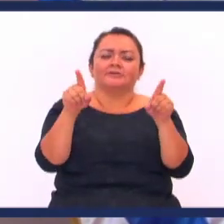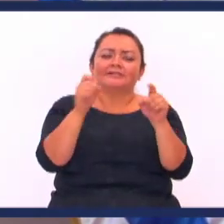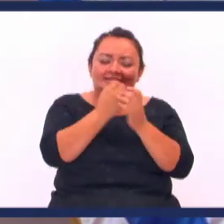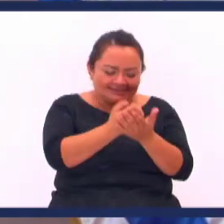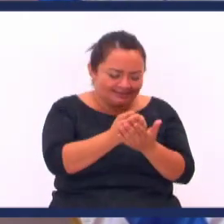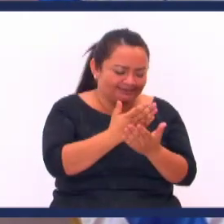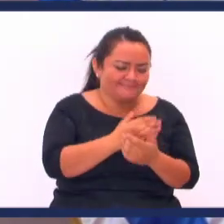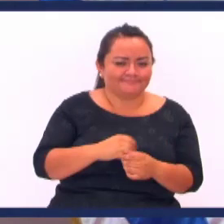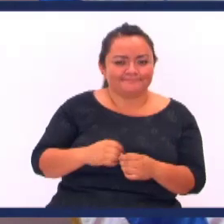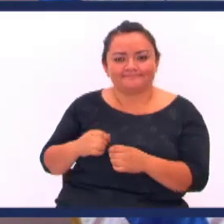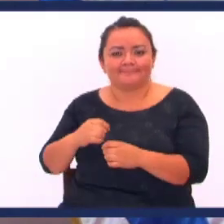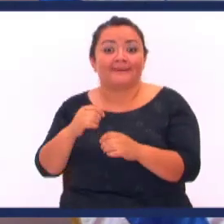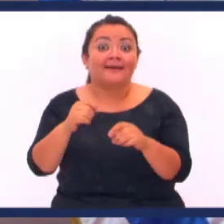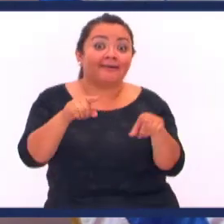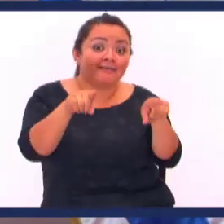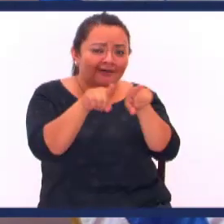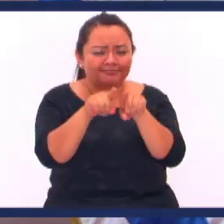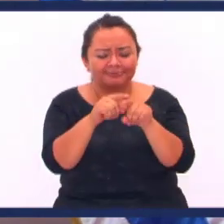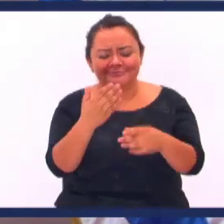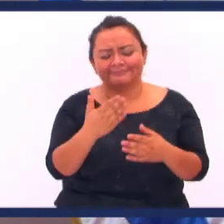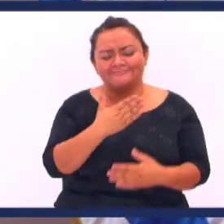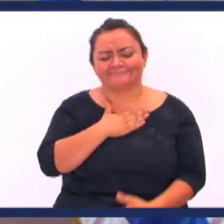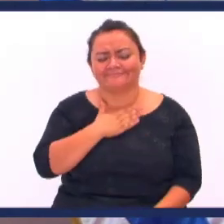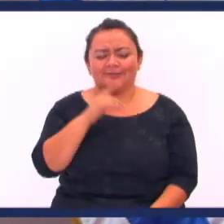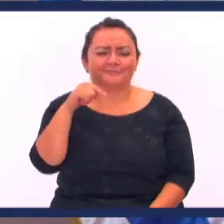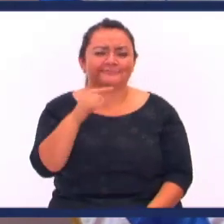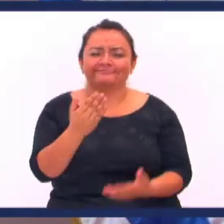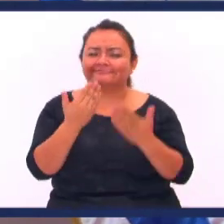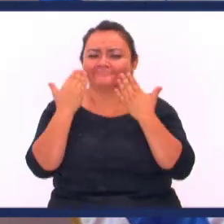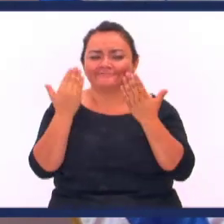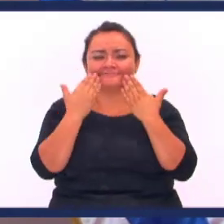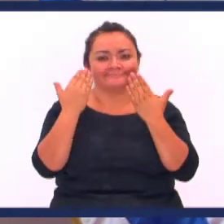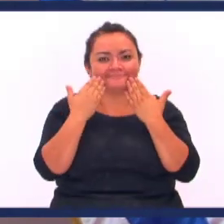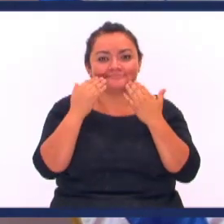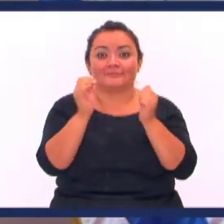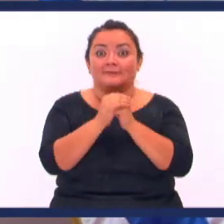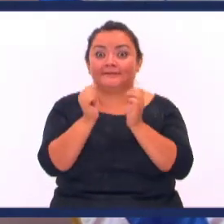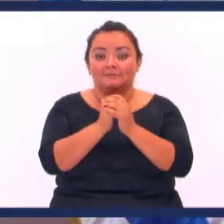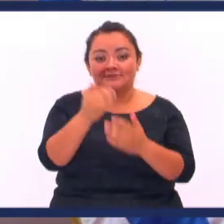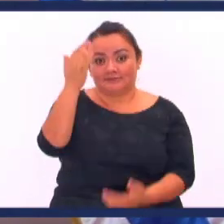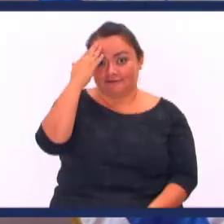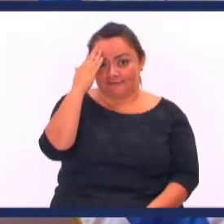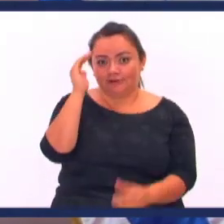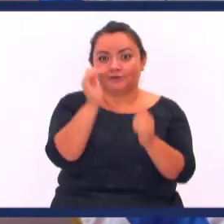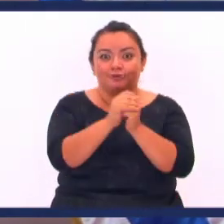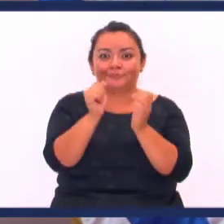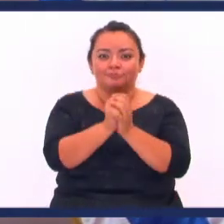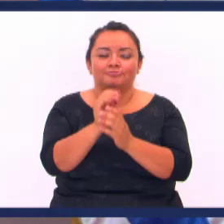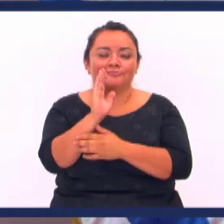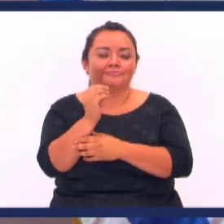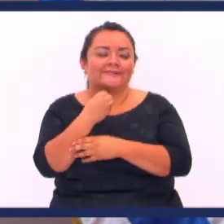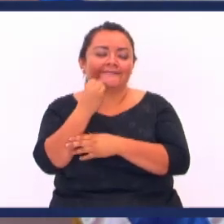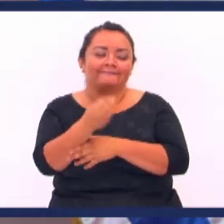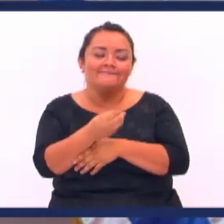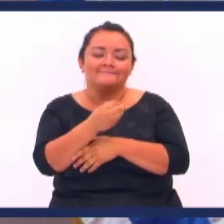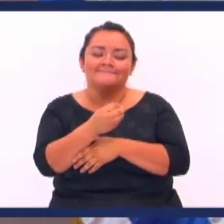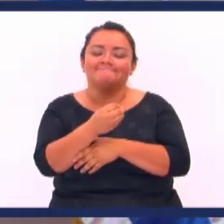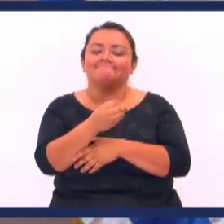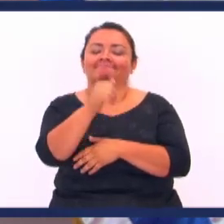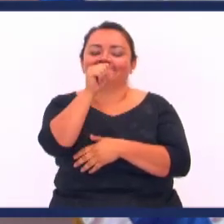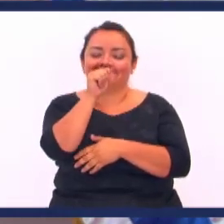míos Tened por sumo gozo Cuando los halléis En diversas pruebas Sabiendo que la prueba De vuestra fe produce